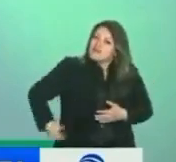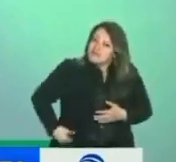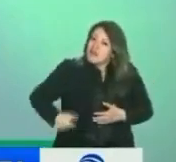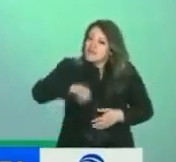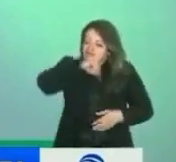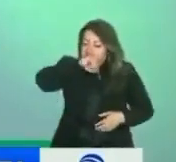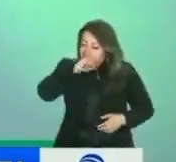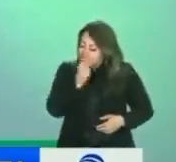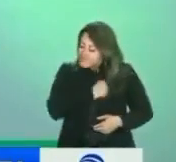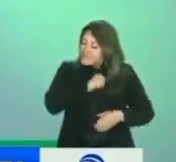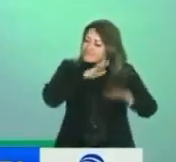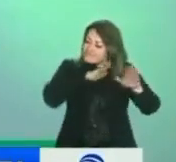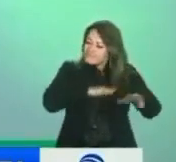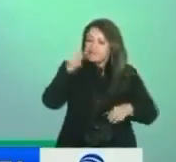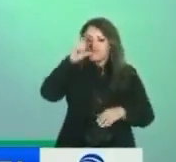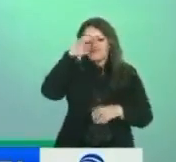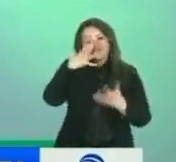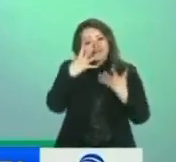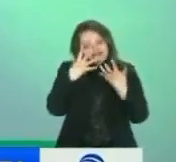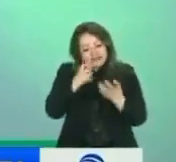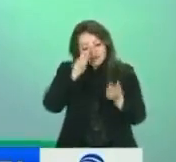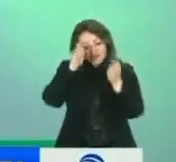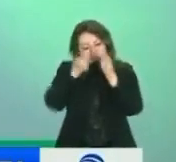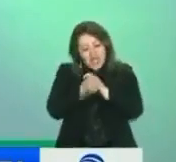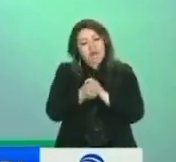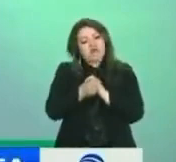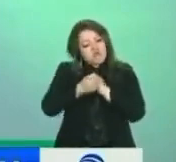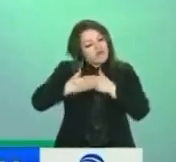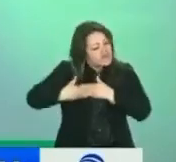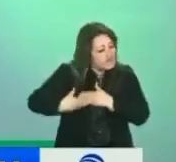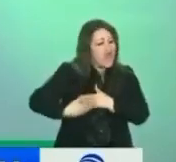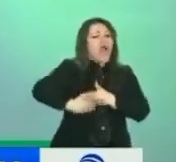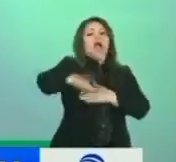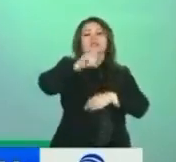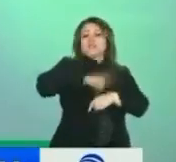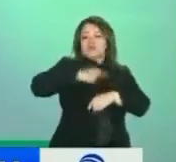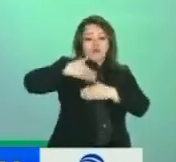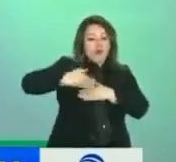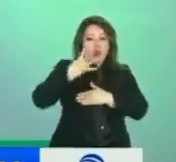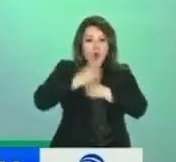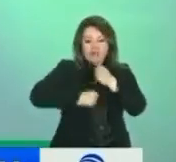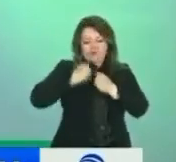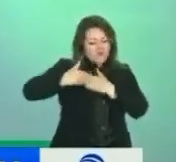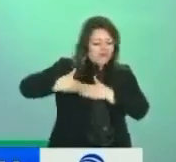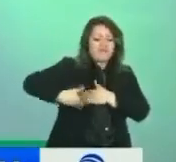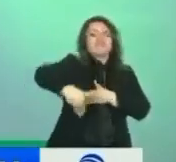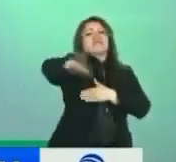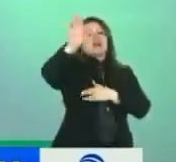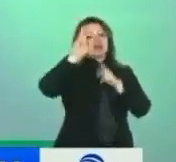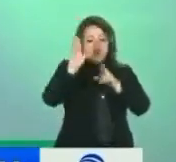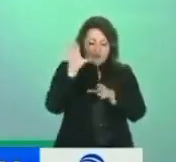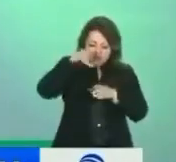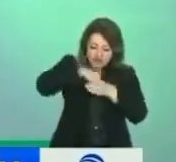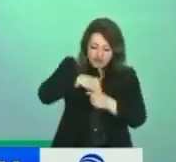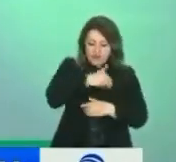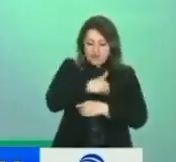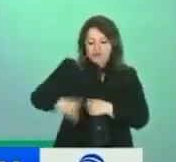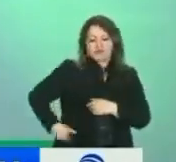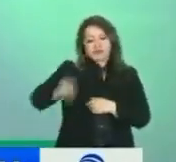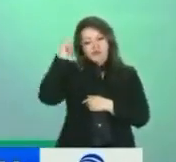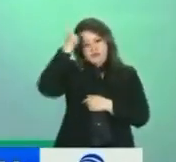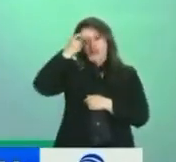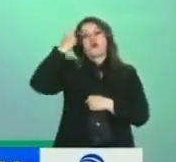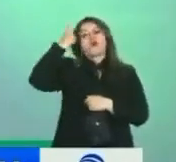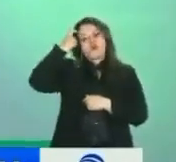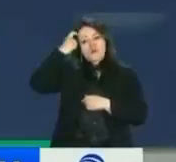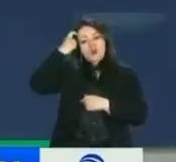quisimos este proyecto político del cambio. Creemos que son muchos años más los que debe estar el presidente Petro en el gobierno para